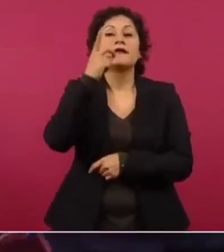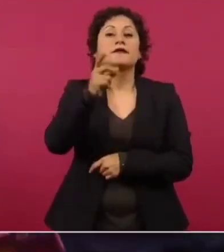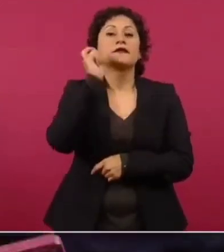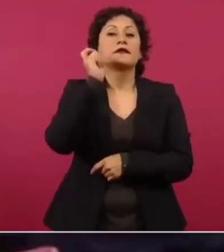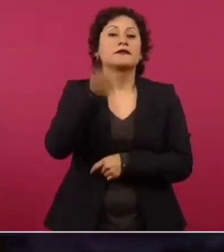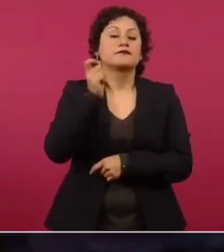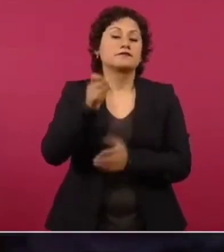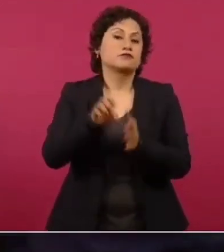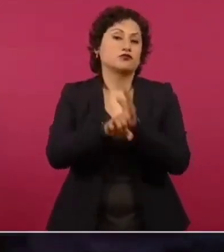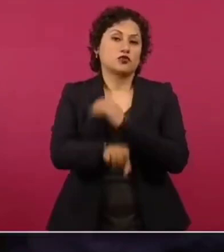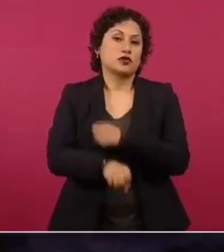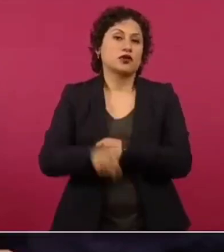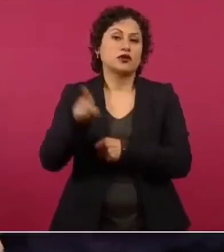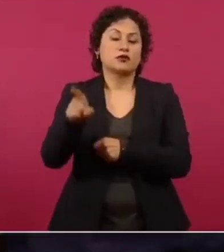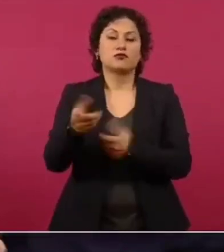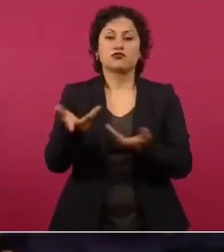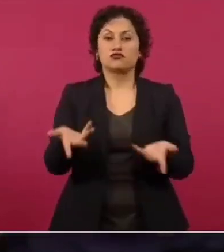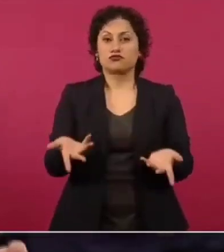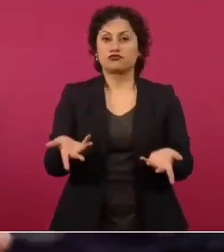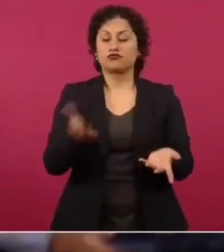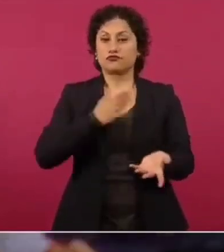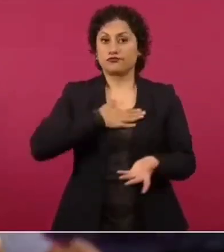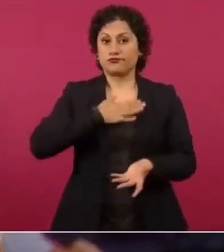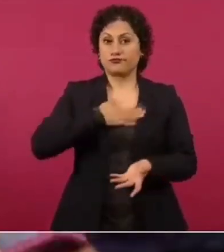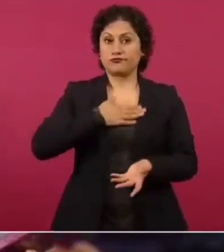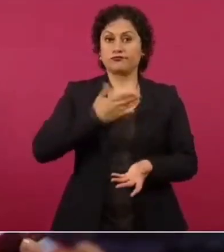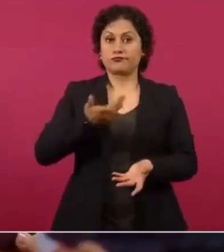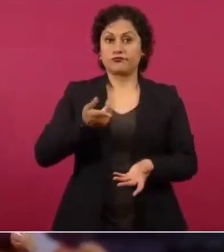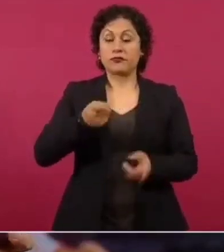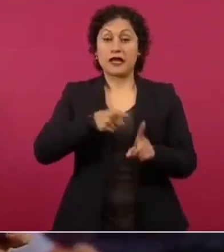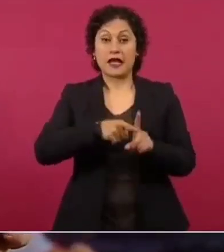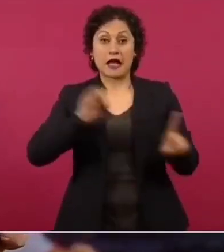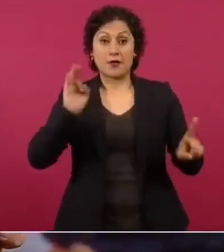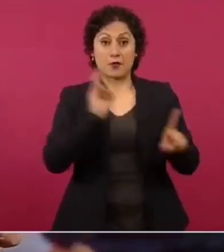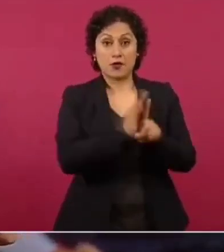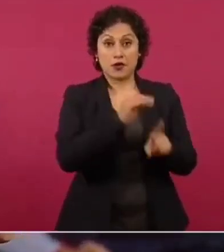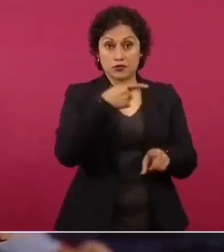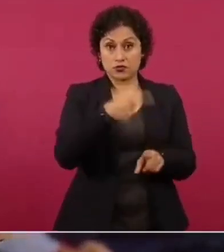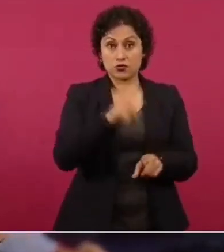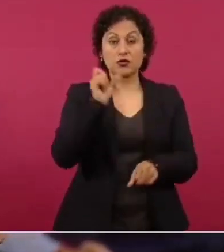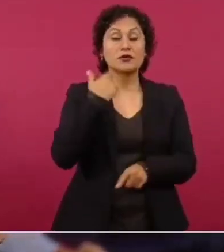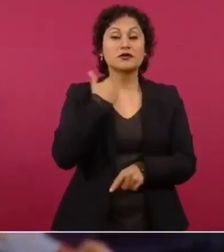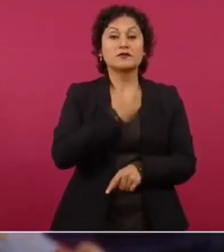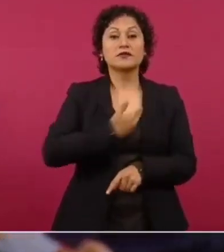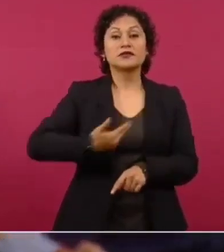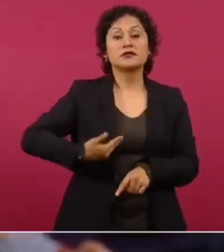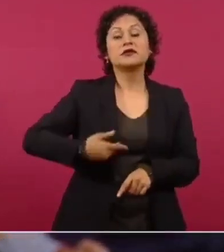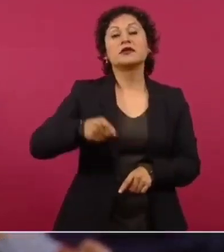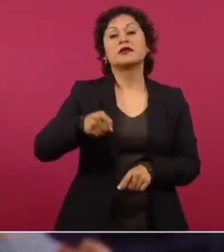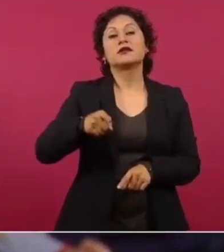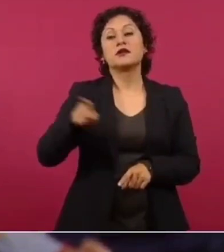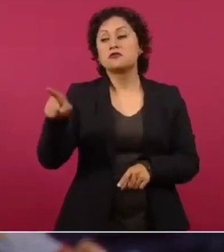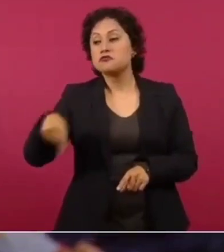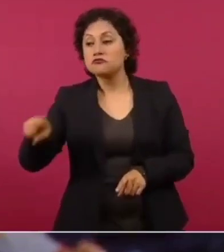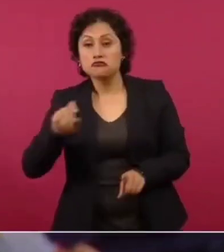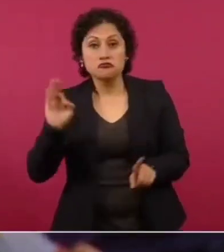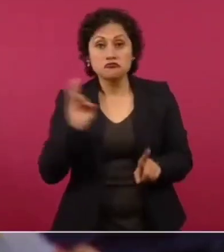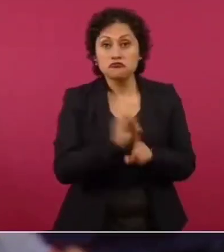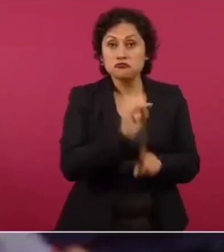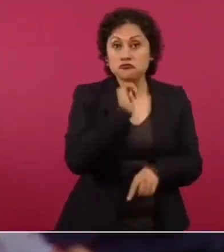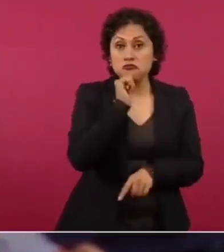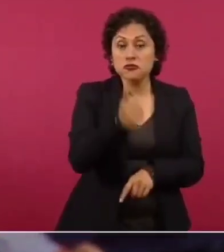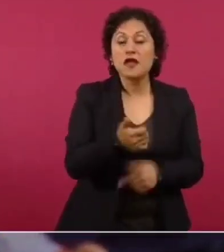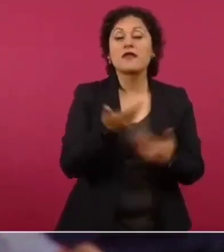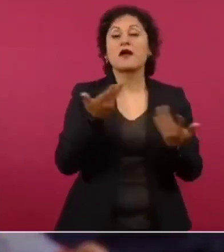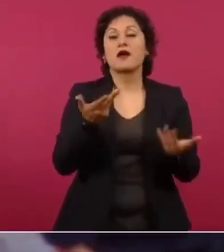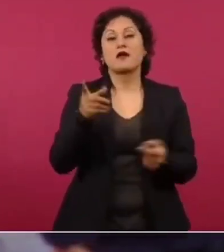que se le siguiera reconociendo como presidente de esta federación y también si no se apoyaba la desaparición de un comité